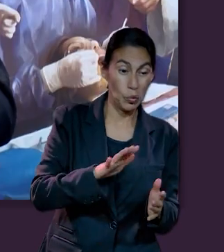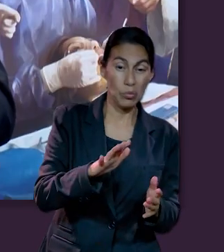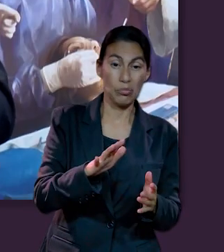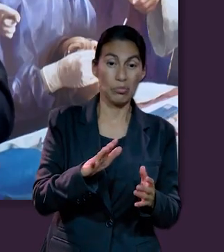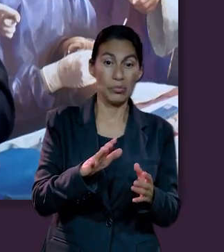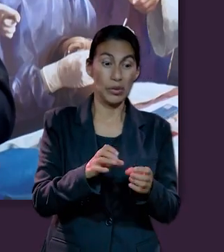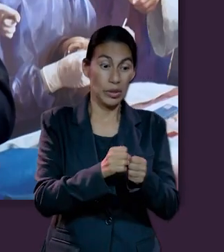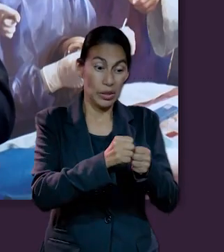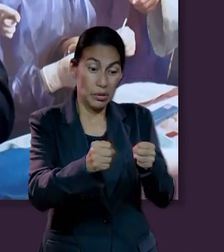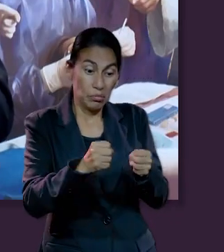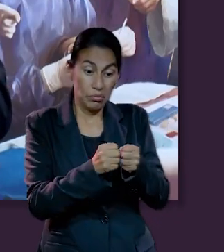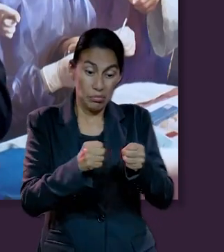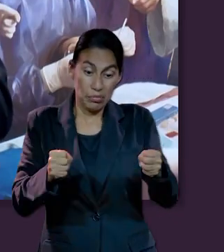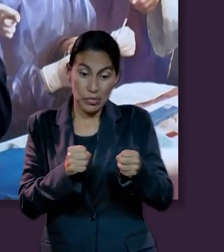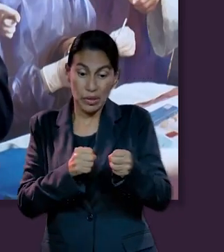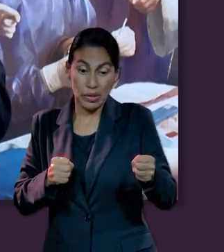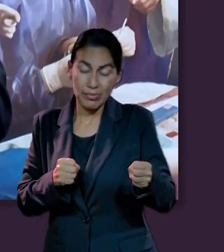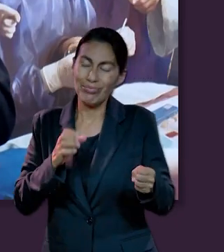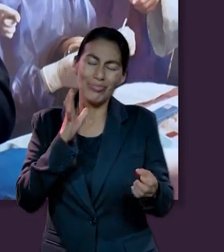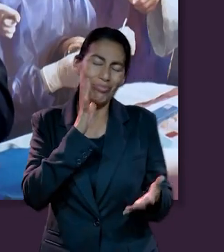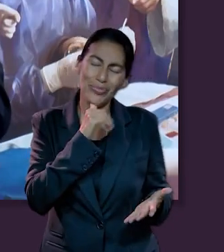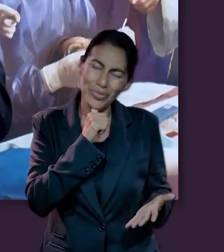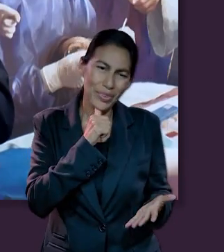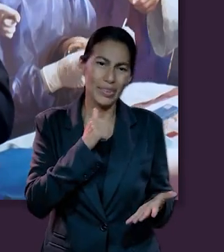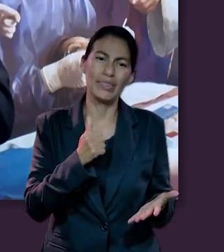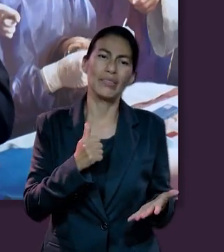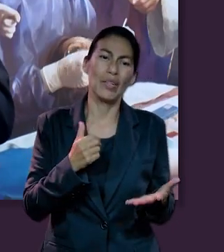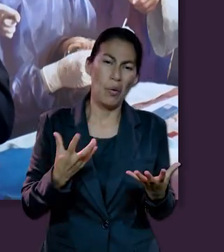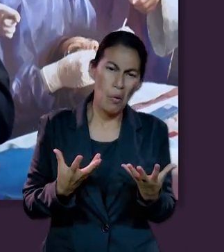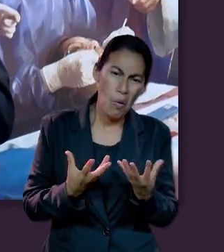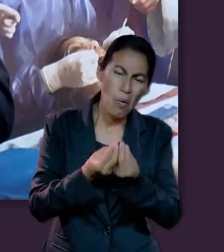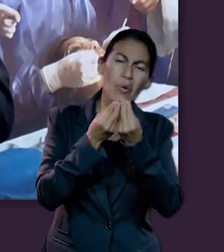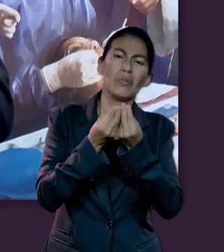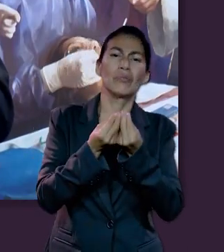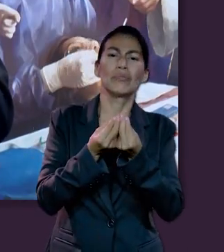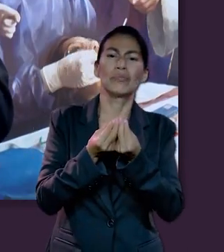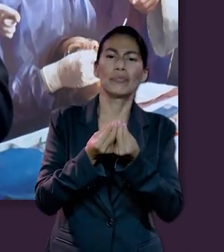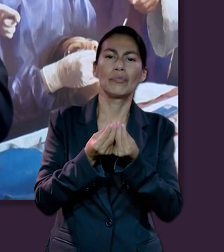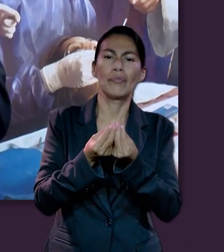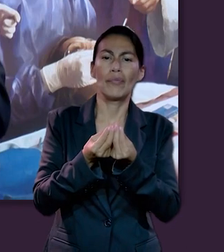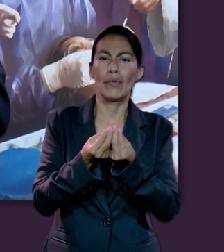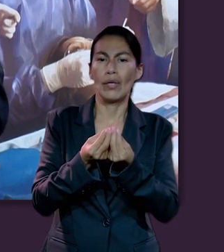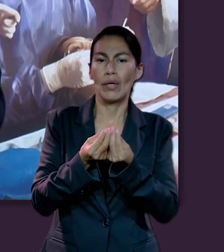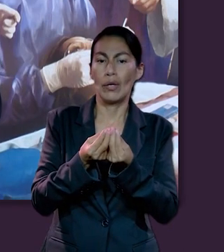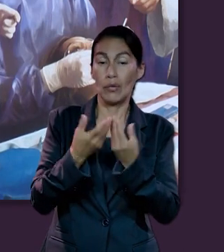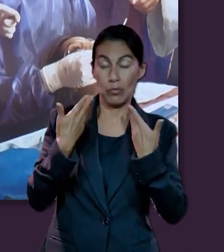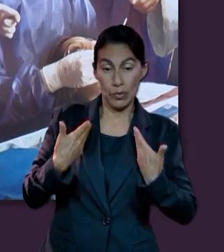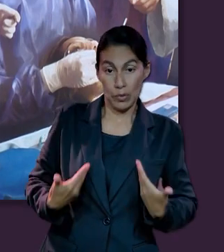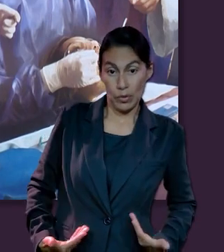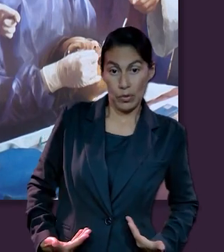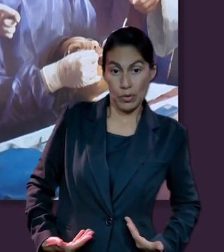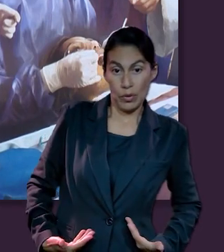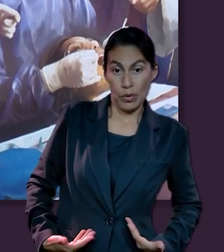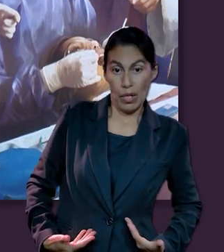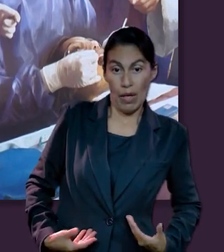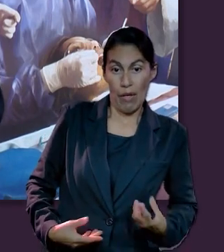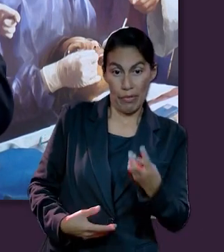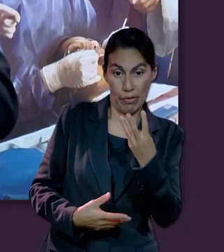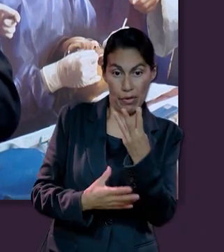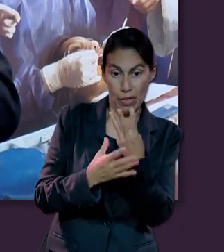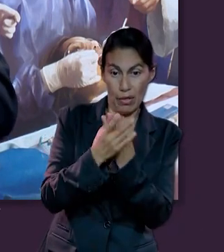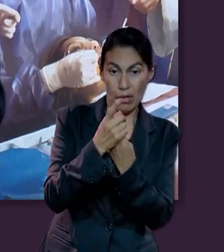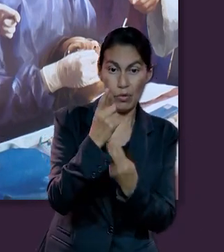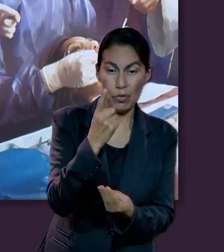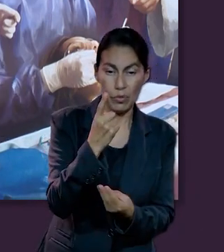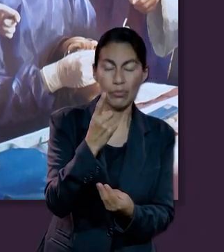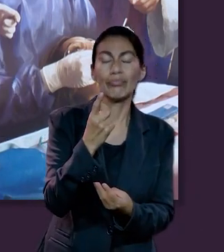no pueden existir los tres de manera separada. Es la única manera en que puede existir un ser humano